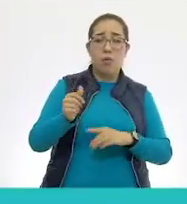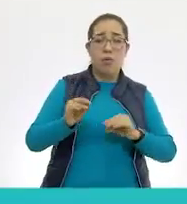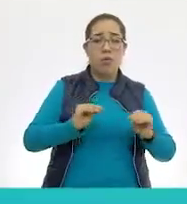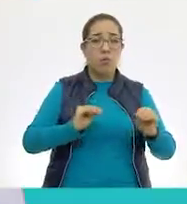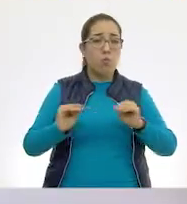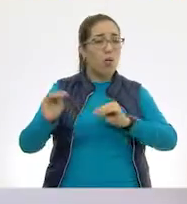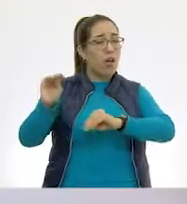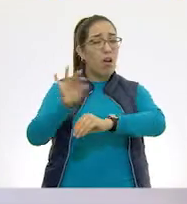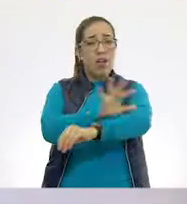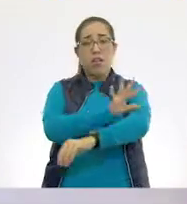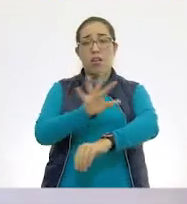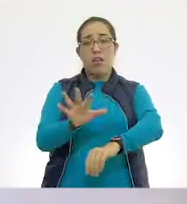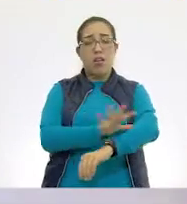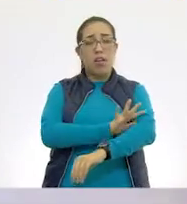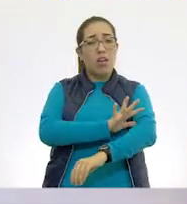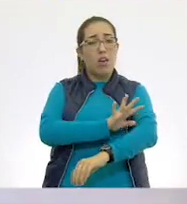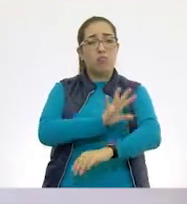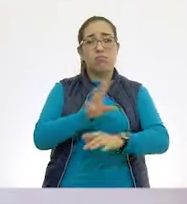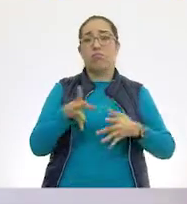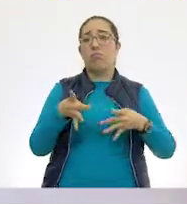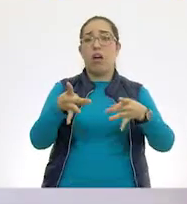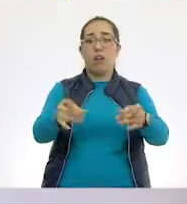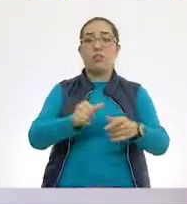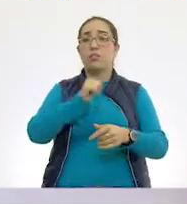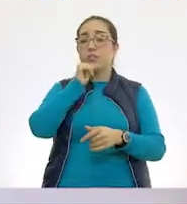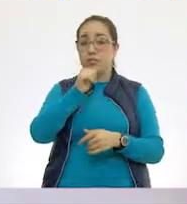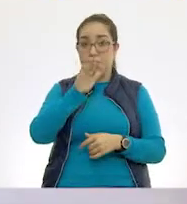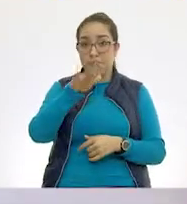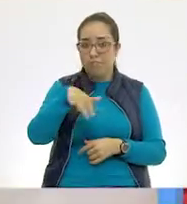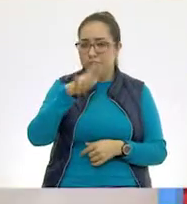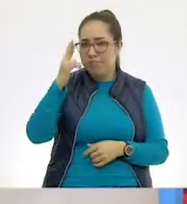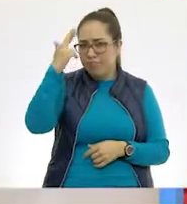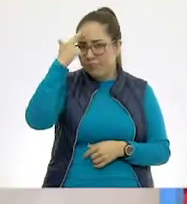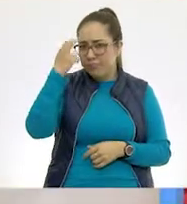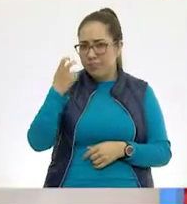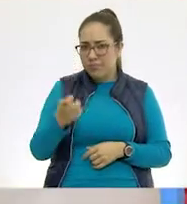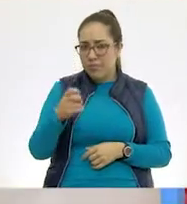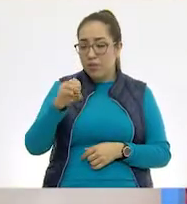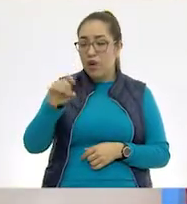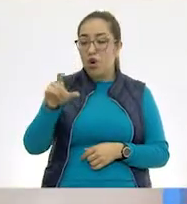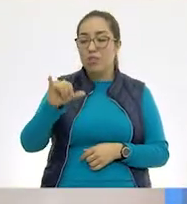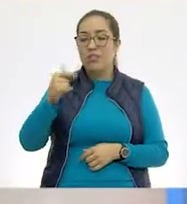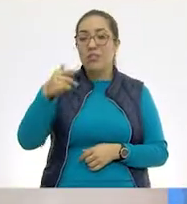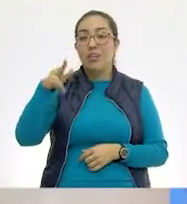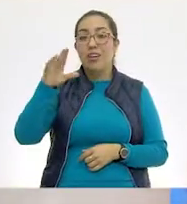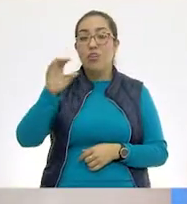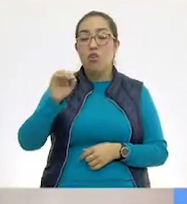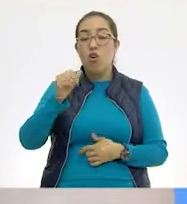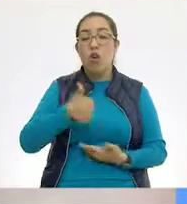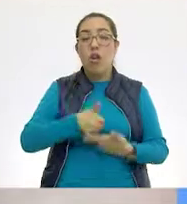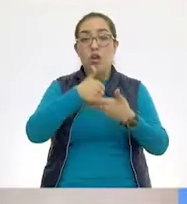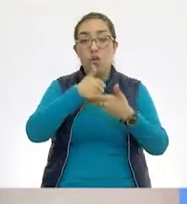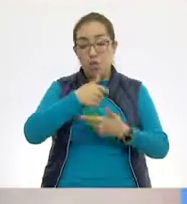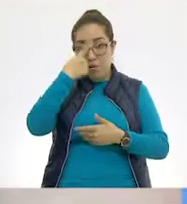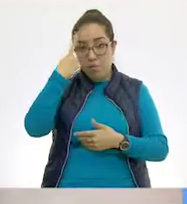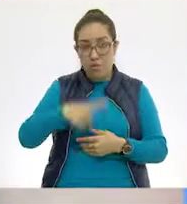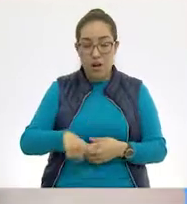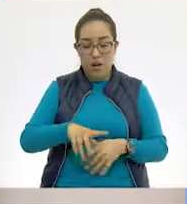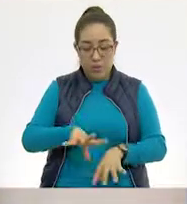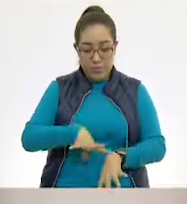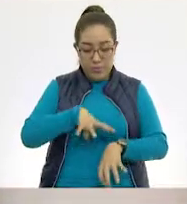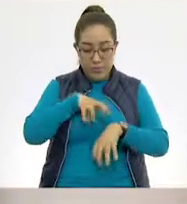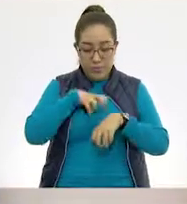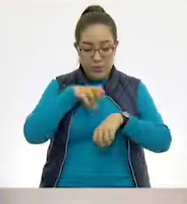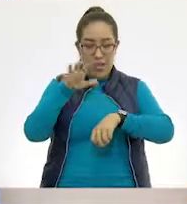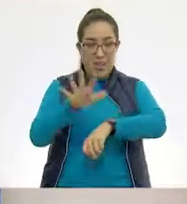Exacto. Recordemos que el oxígeno nos apoya a generar energía en nuestro cuerpo. Cierto. Y si